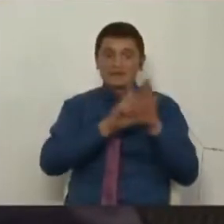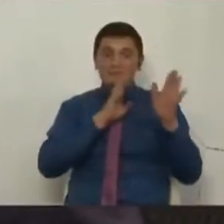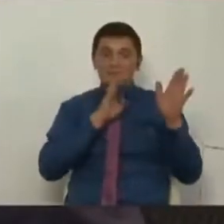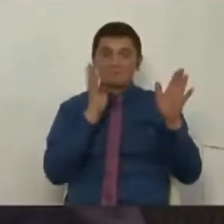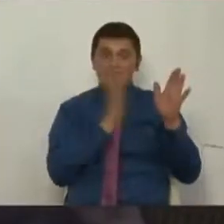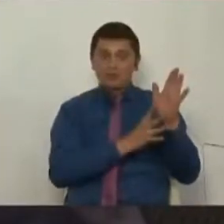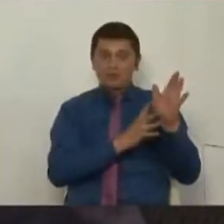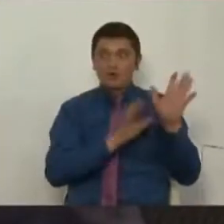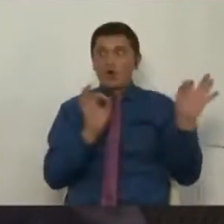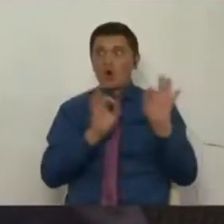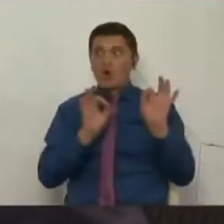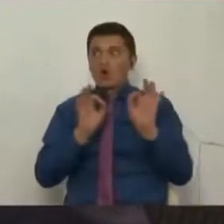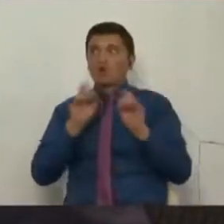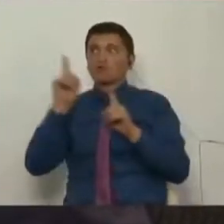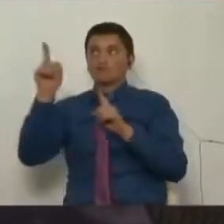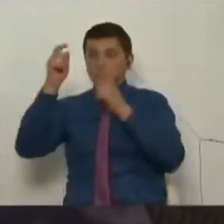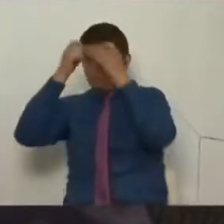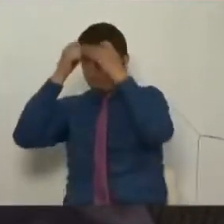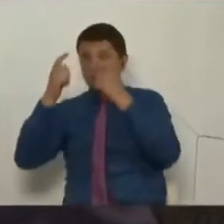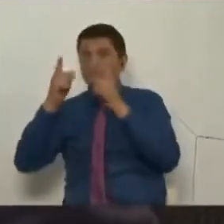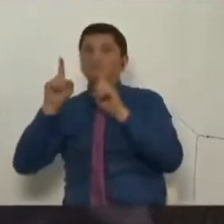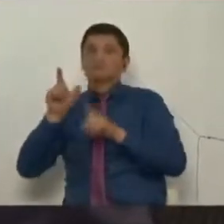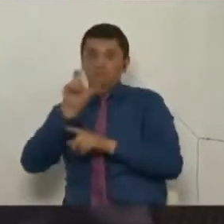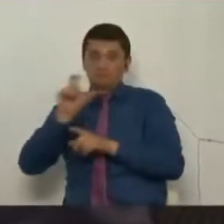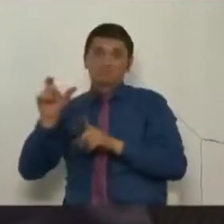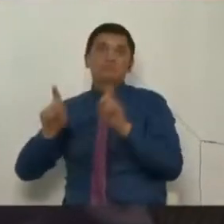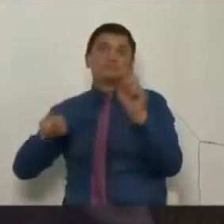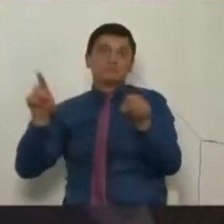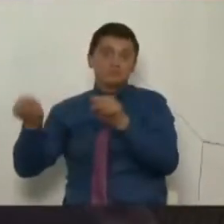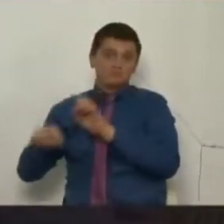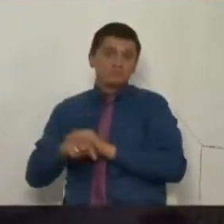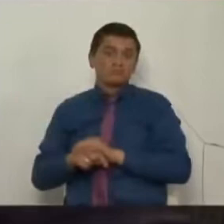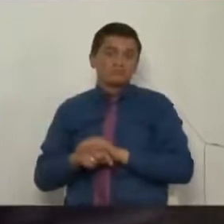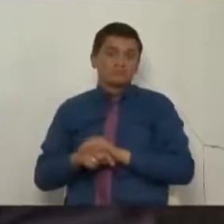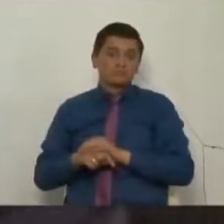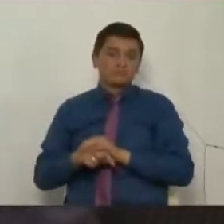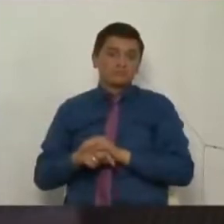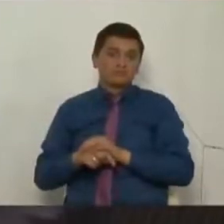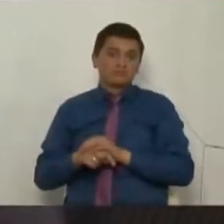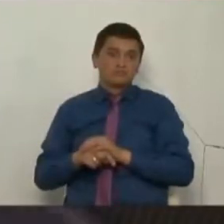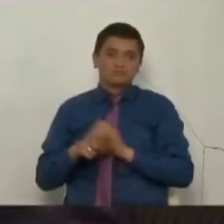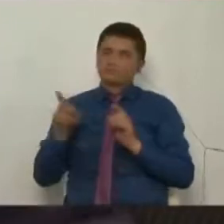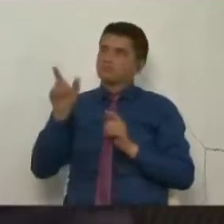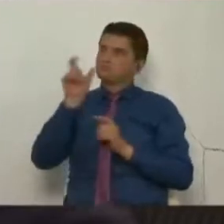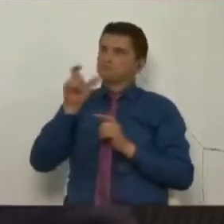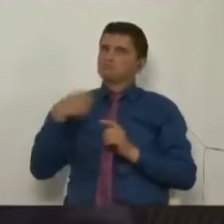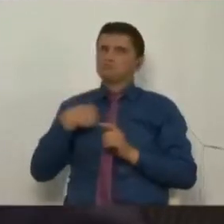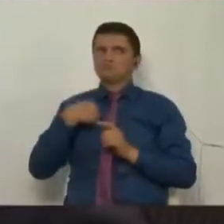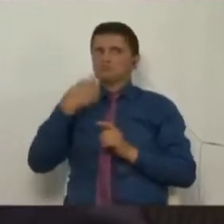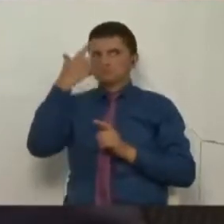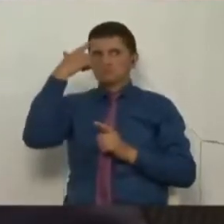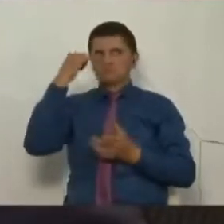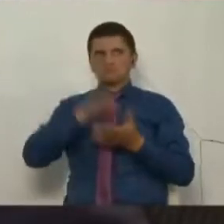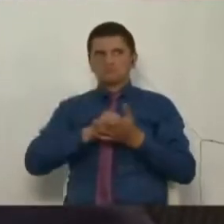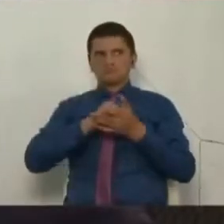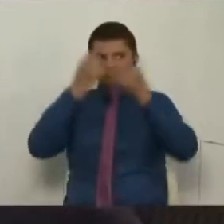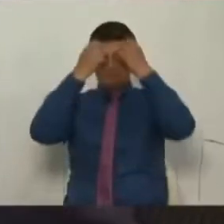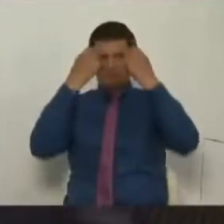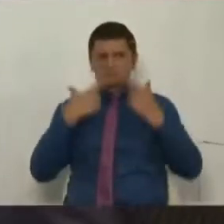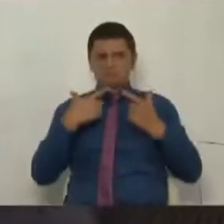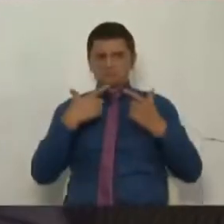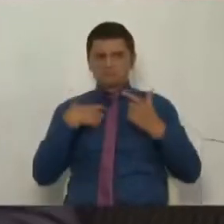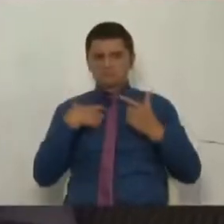establecimiento, que creyeron porque eran del establecimiento, podían beber sin que los